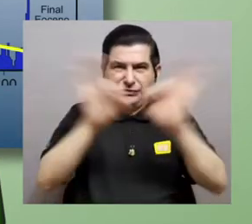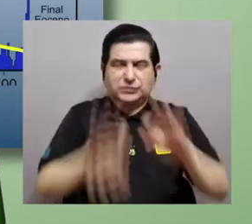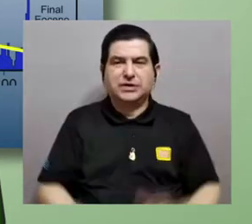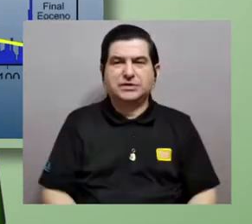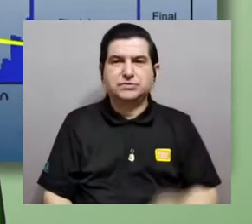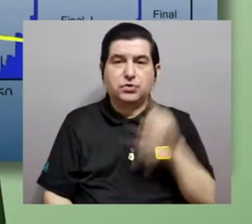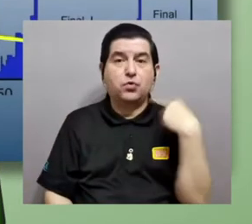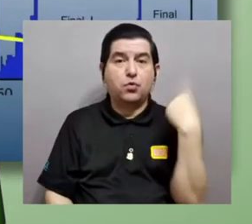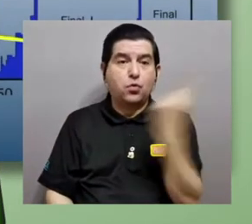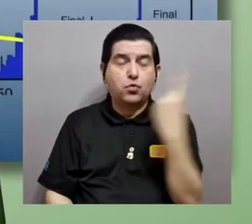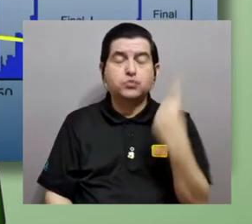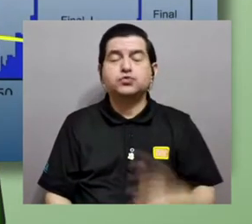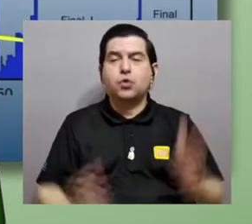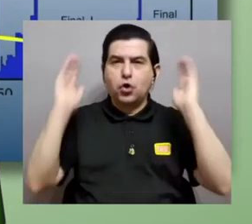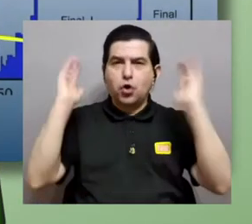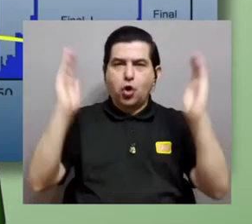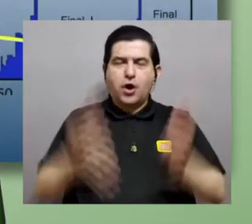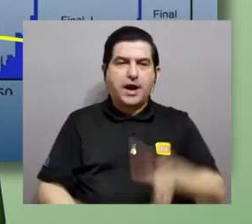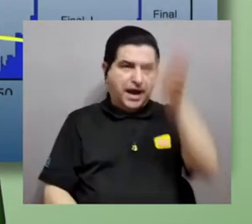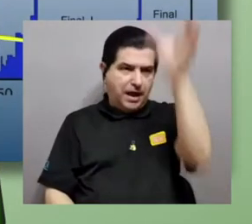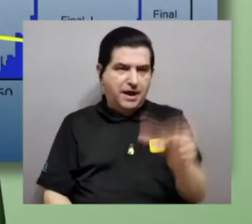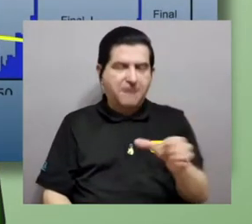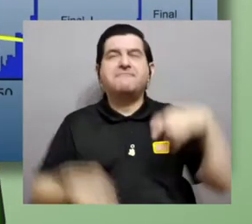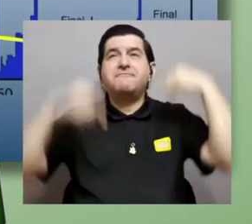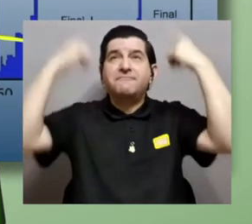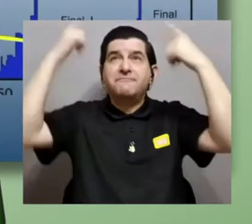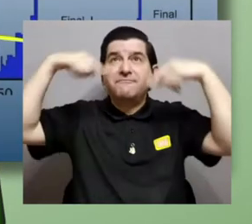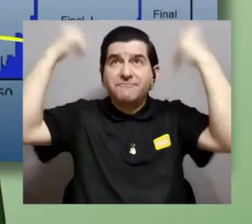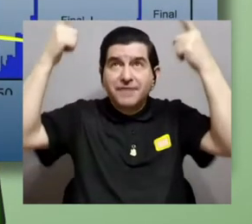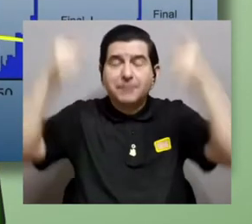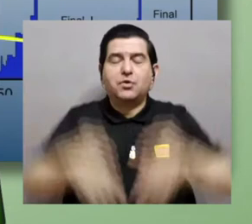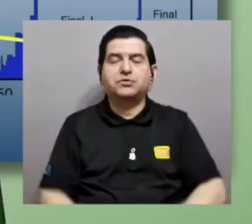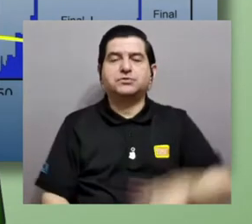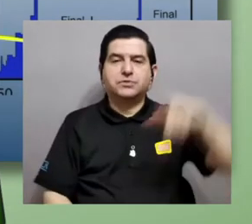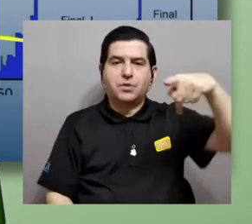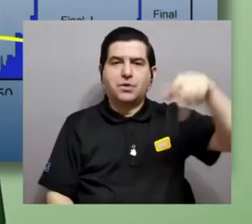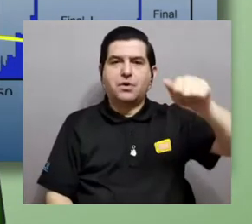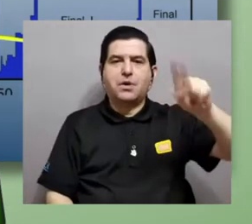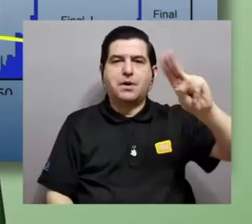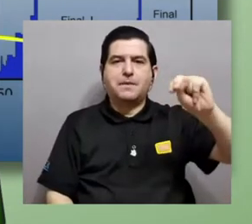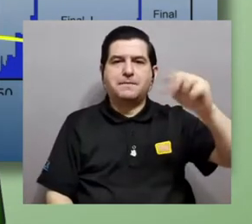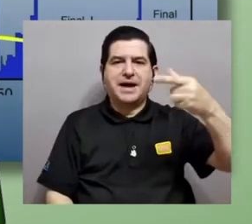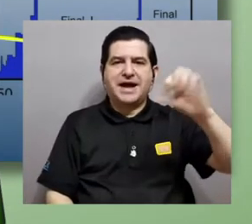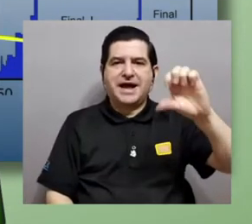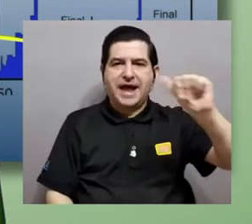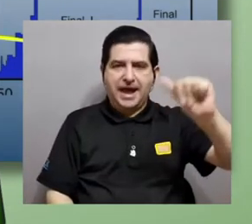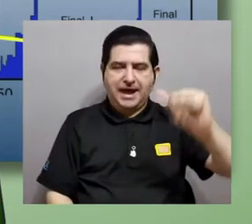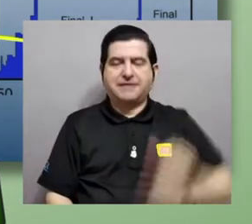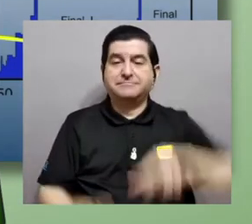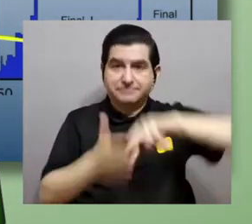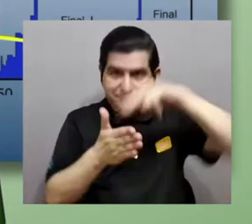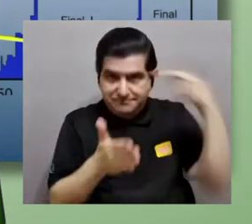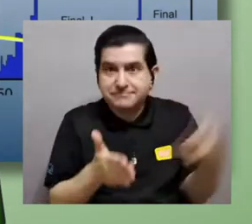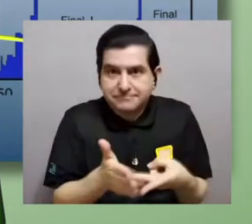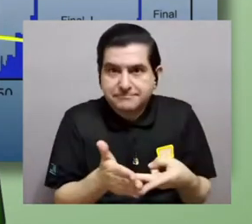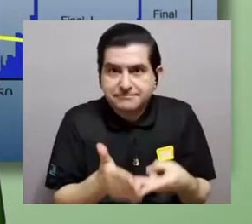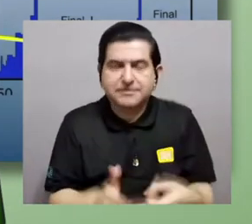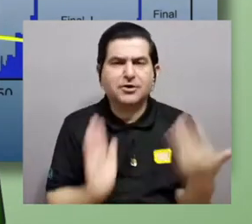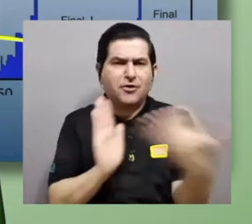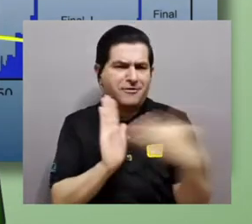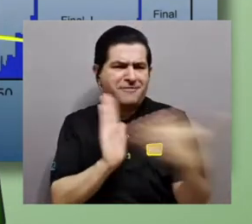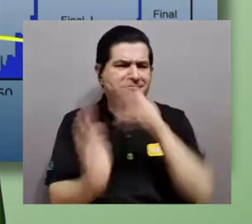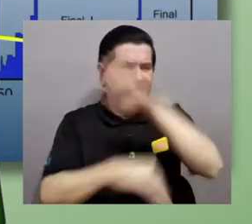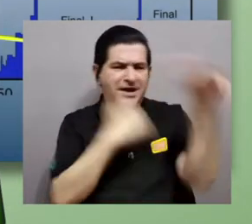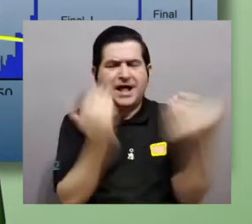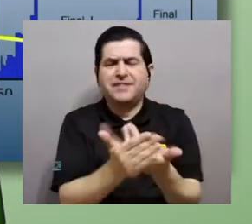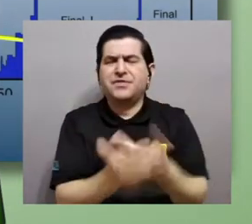de la formación de un único supercontinente que es famoso Pangea, que generó, bueno, afectó